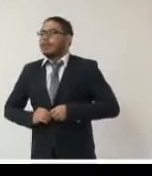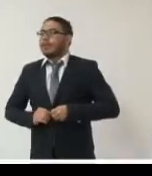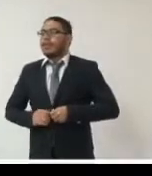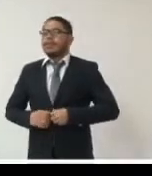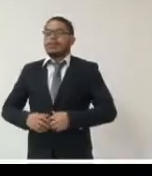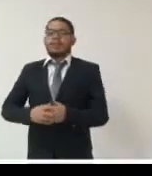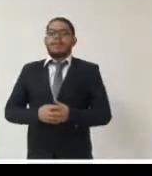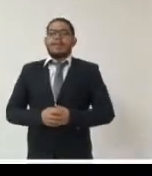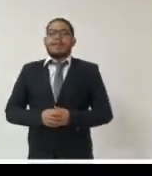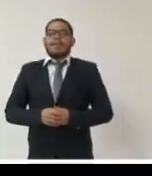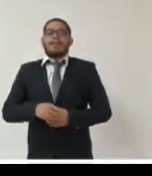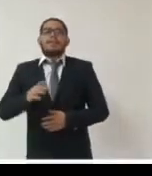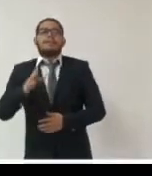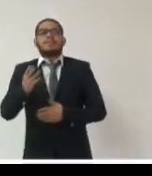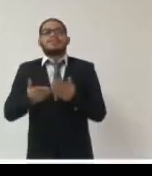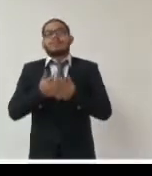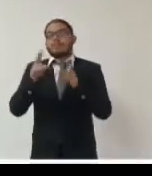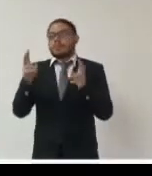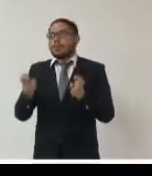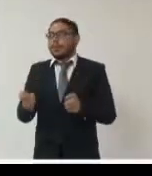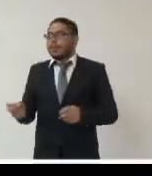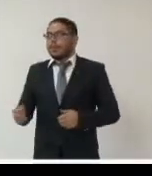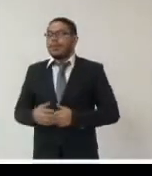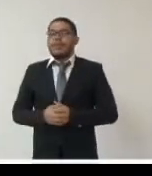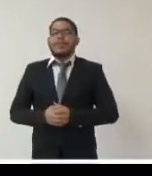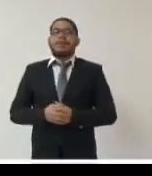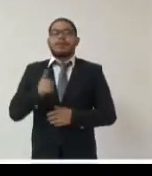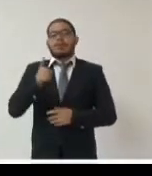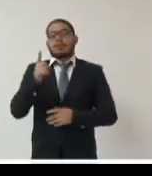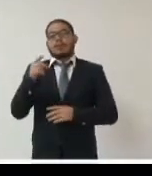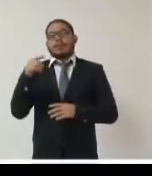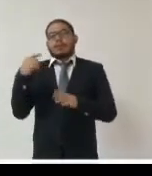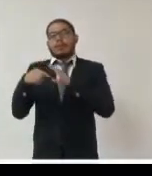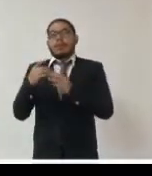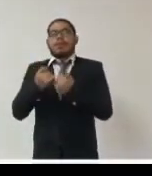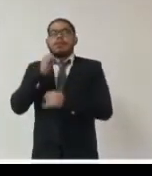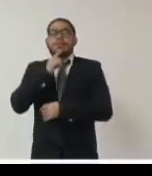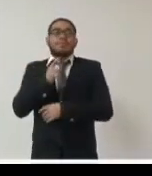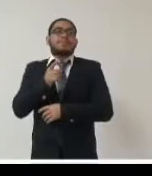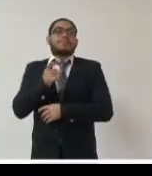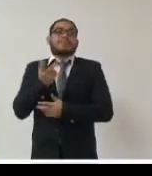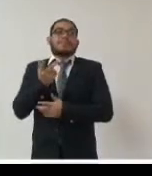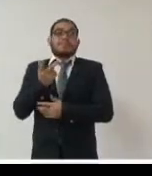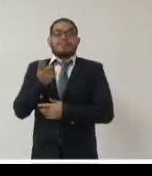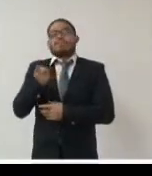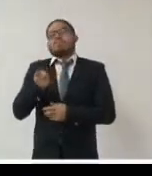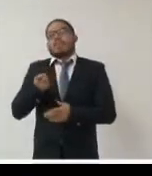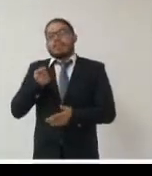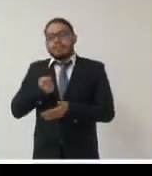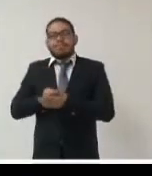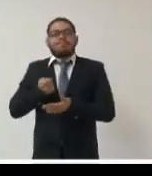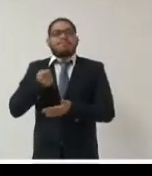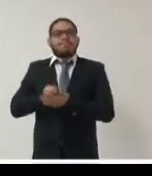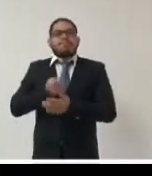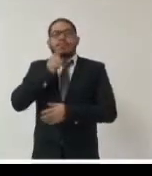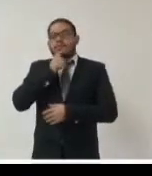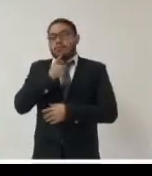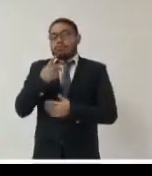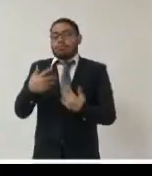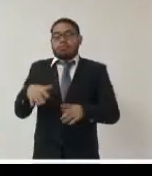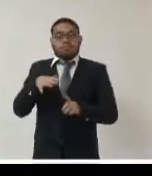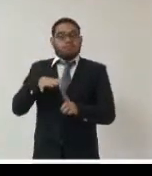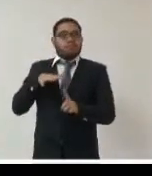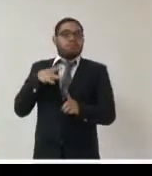para nosotros del tema de la gestión documental electrónica es incesante palpitante impresionante